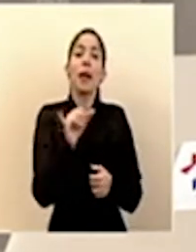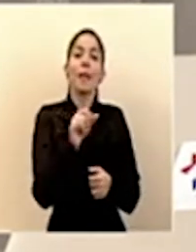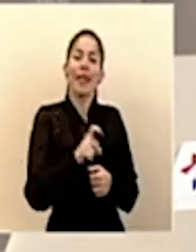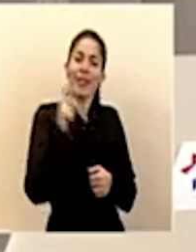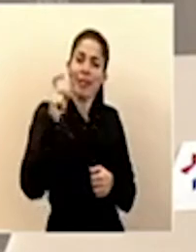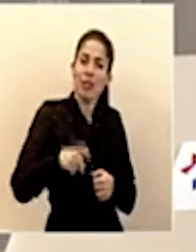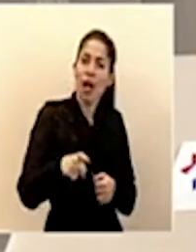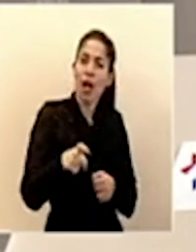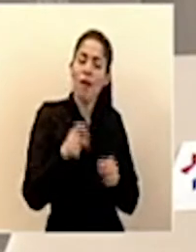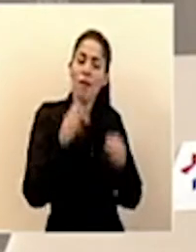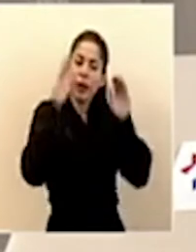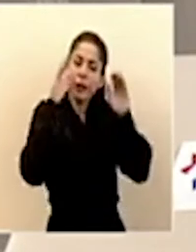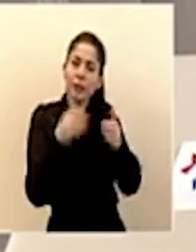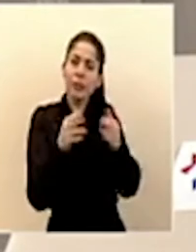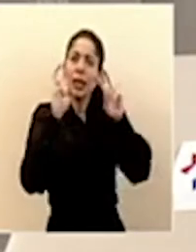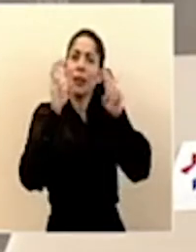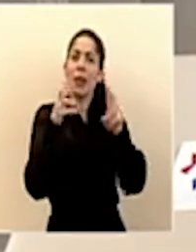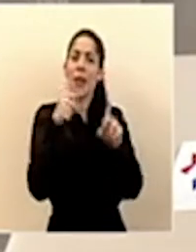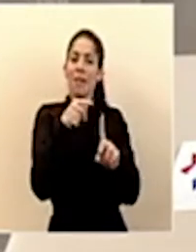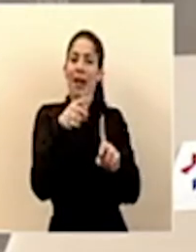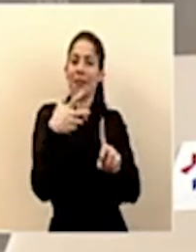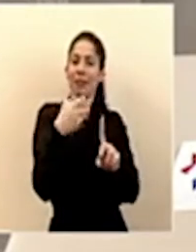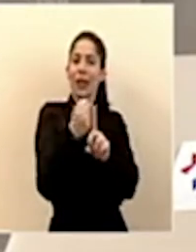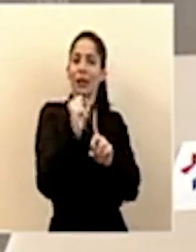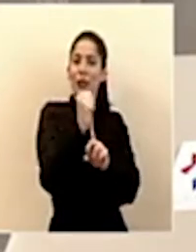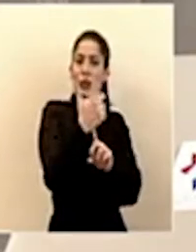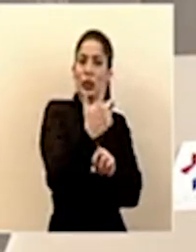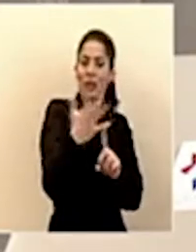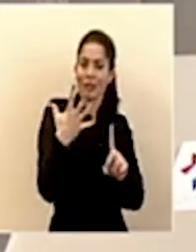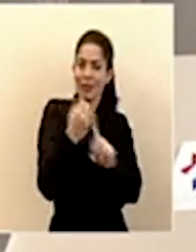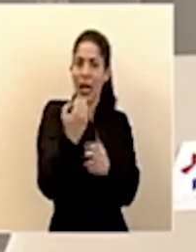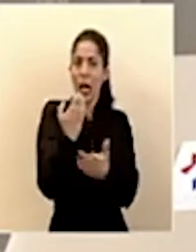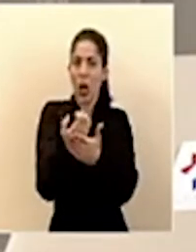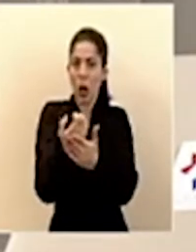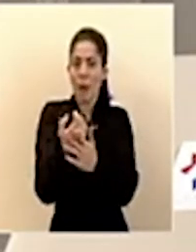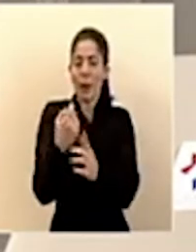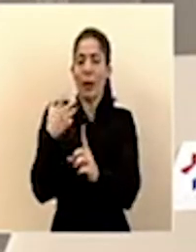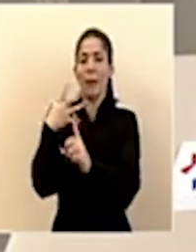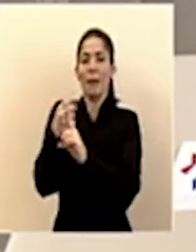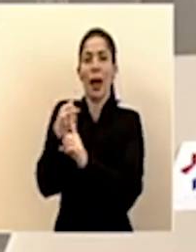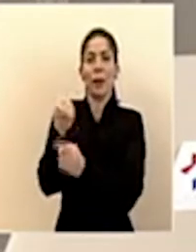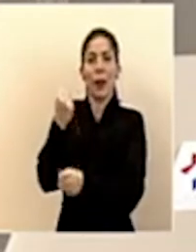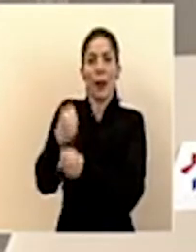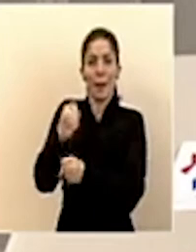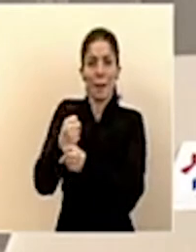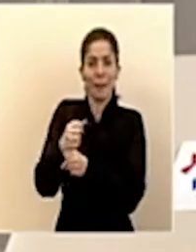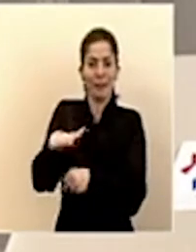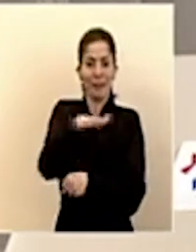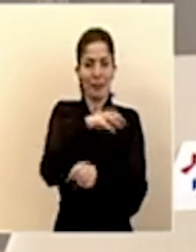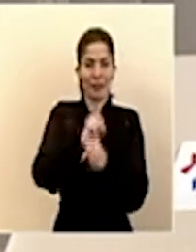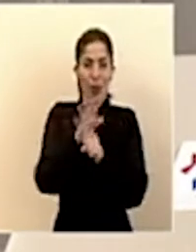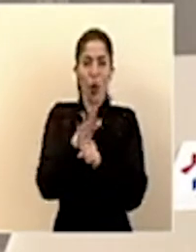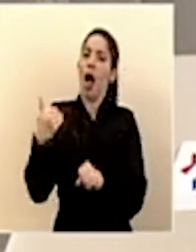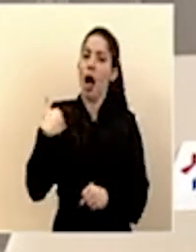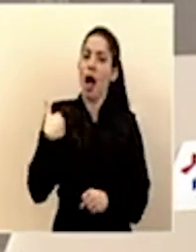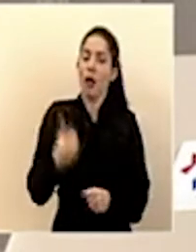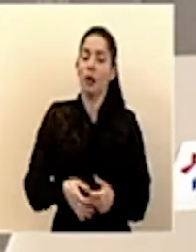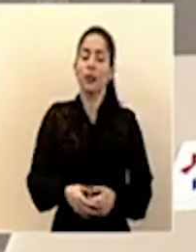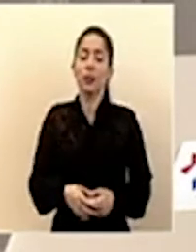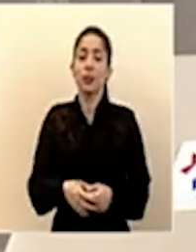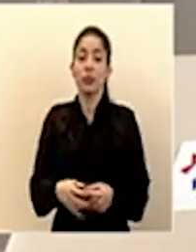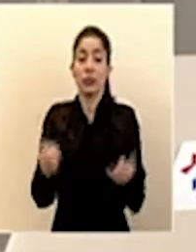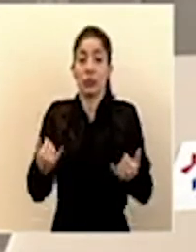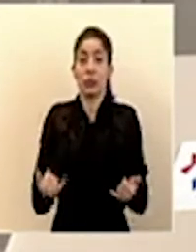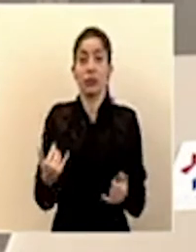hacerlo en materia del impacto social y económico y en el empleo que tiene el COVID-19. Hay